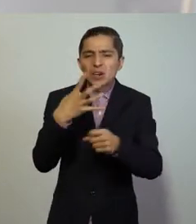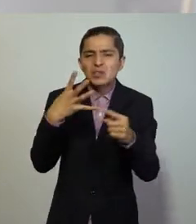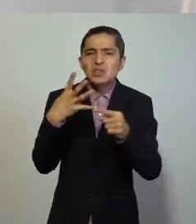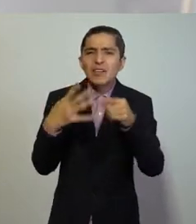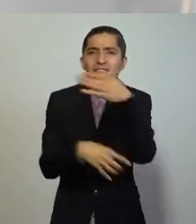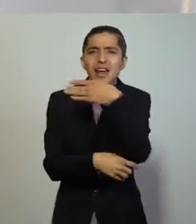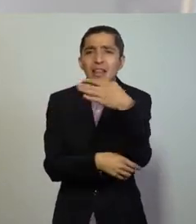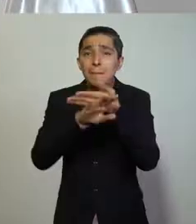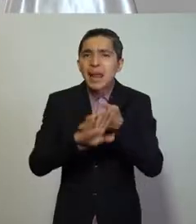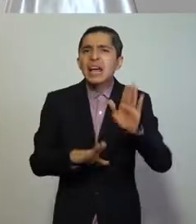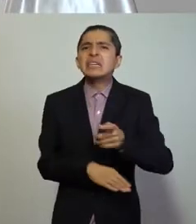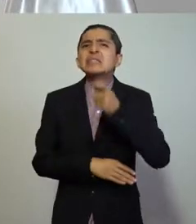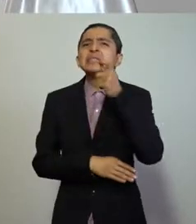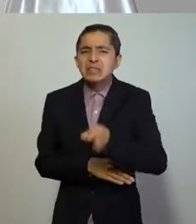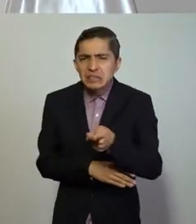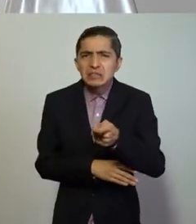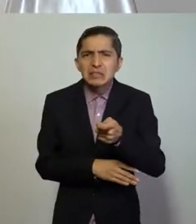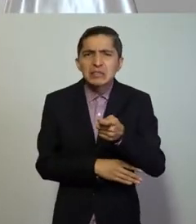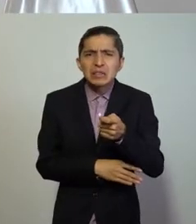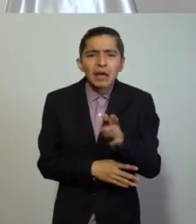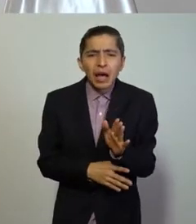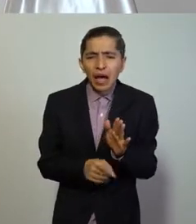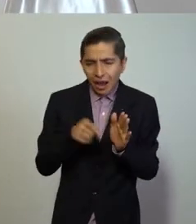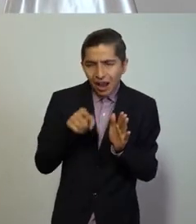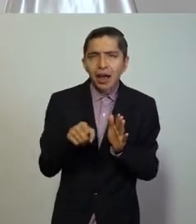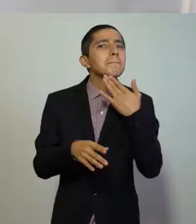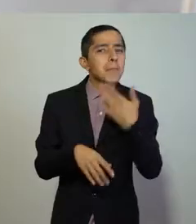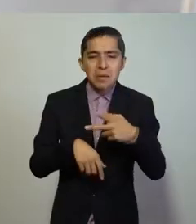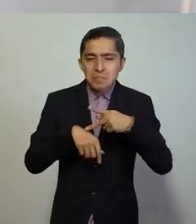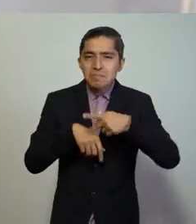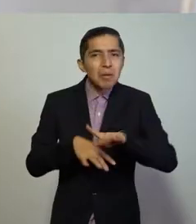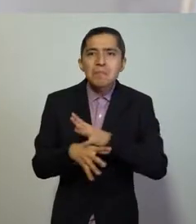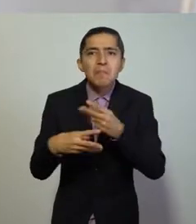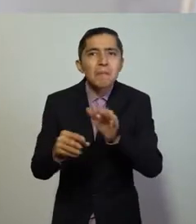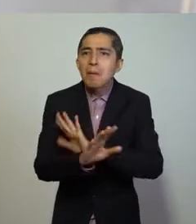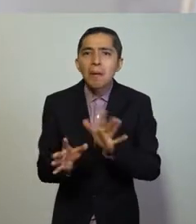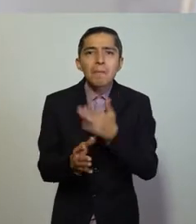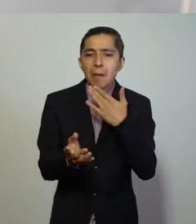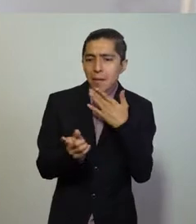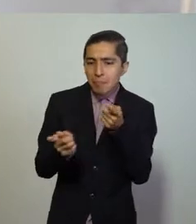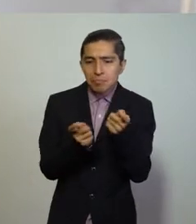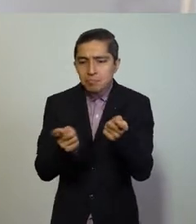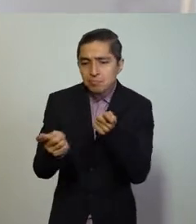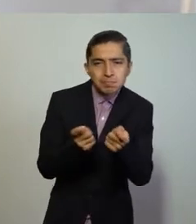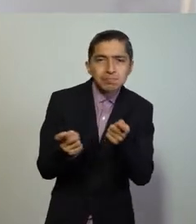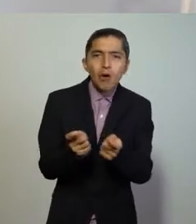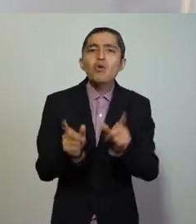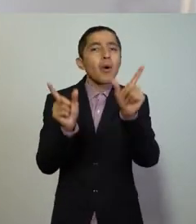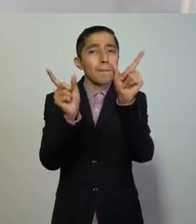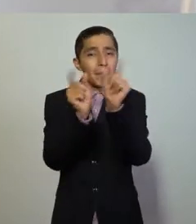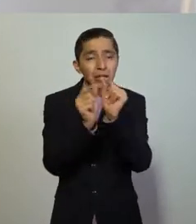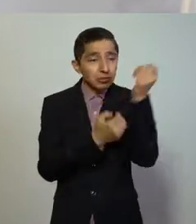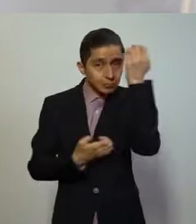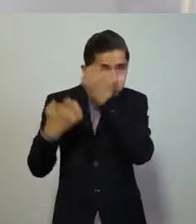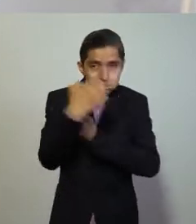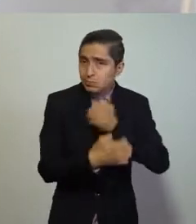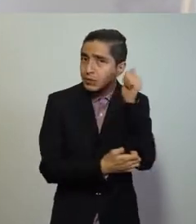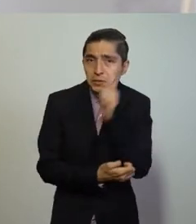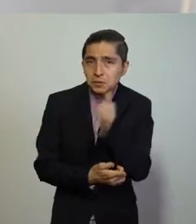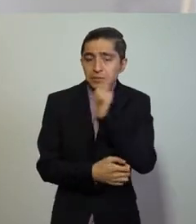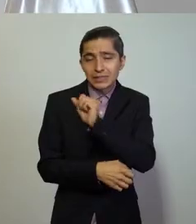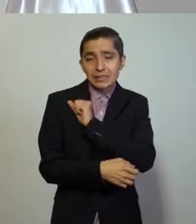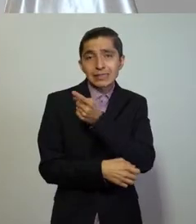la bandera blanca nos indica que el riesgo está controlado y solo estará sujeta a la evaluación